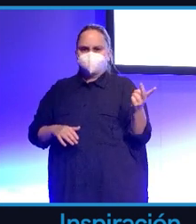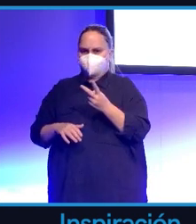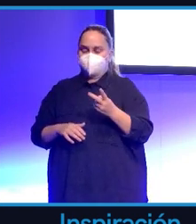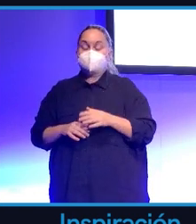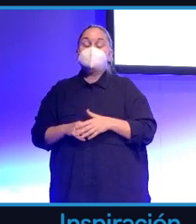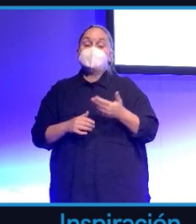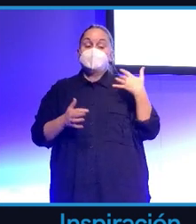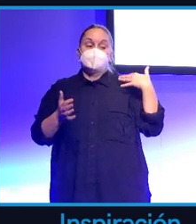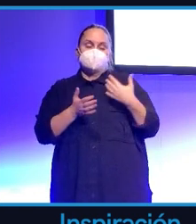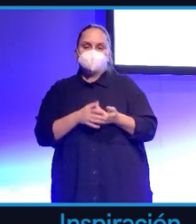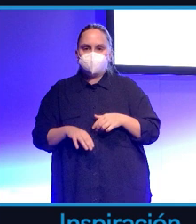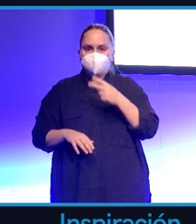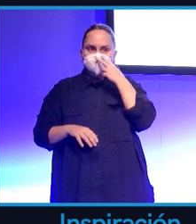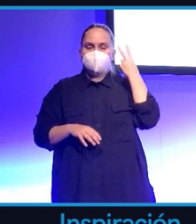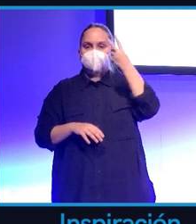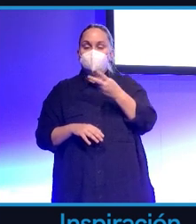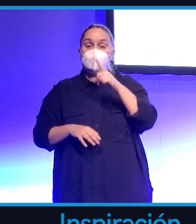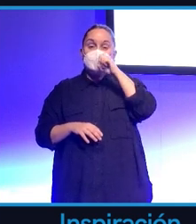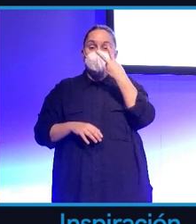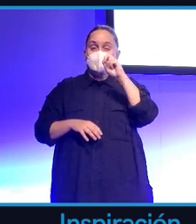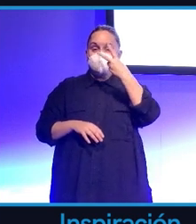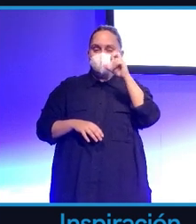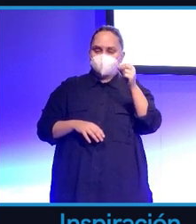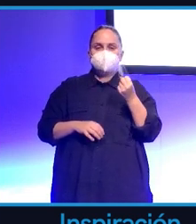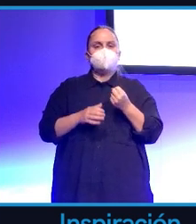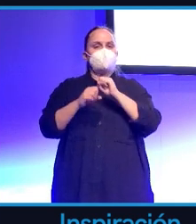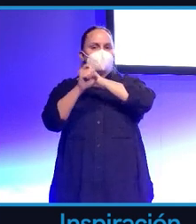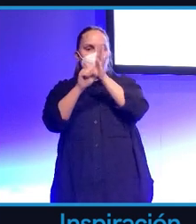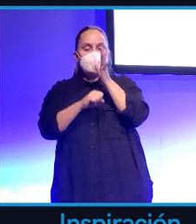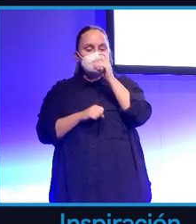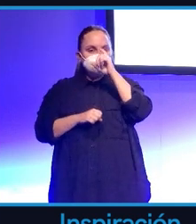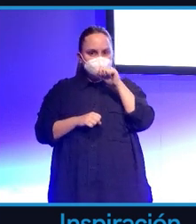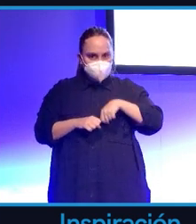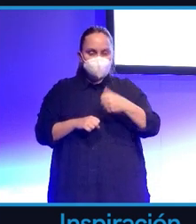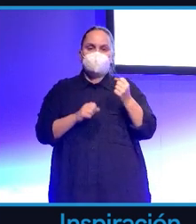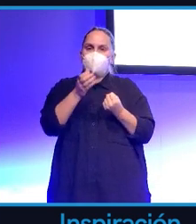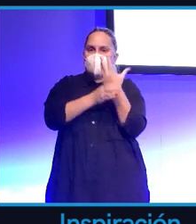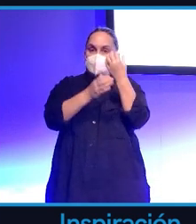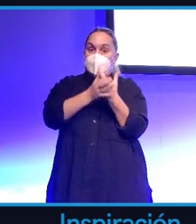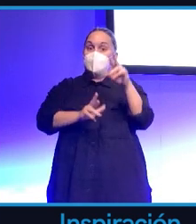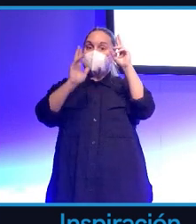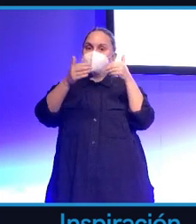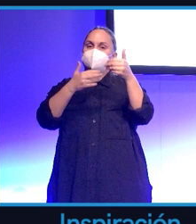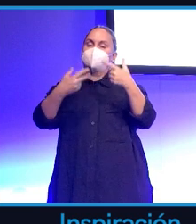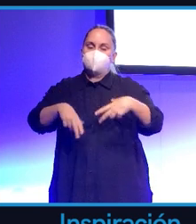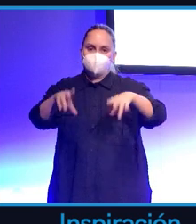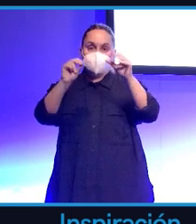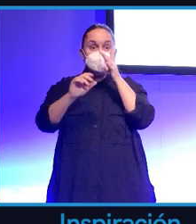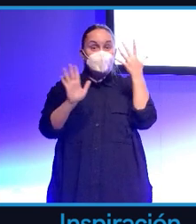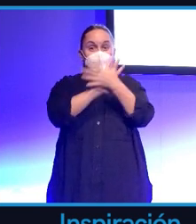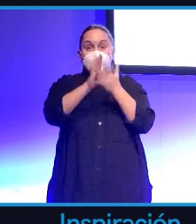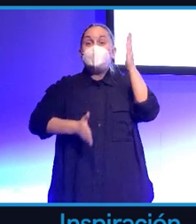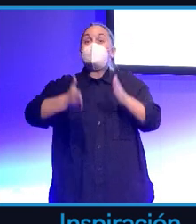en 2020, volcán este año. Ojalá acabe pronto. Y ahora vengo ya a hablarles de robots que van a destruir el mundo en